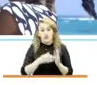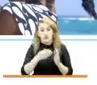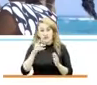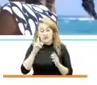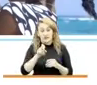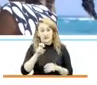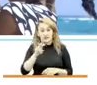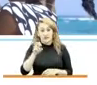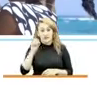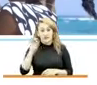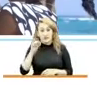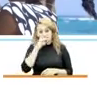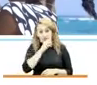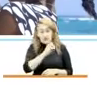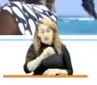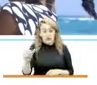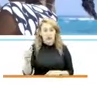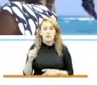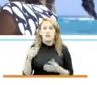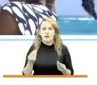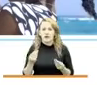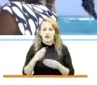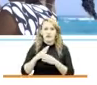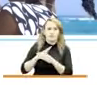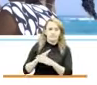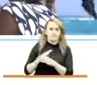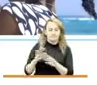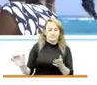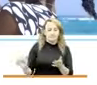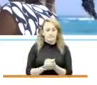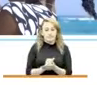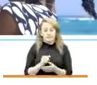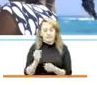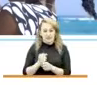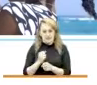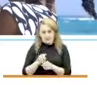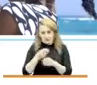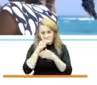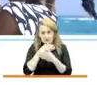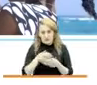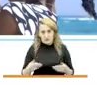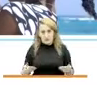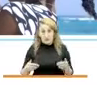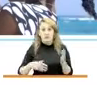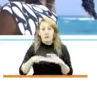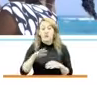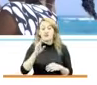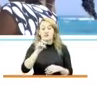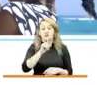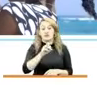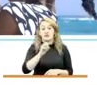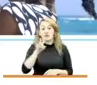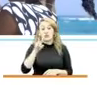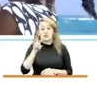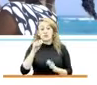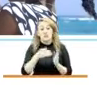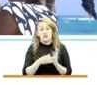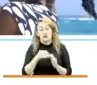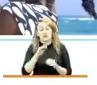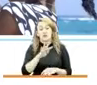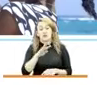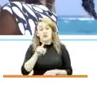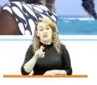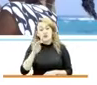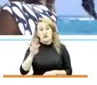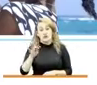niñas para prevenir y erradicar, como dijimos, el trabajo infantil. Más de 102.464 niños y niñas